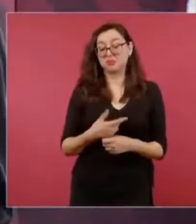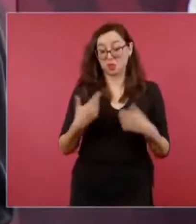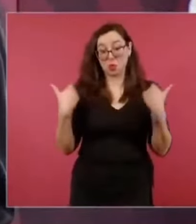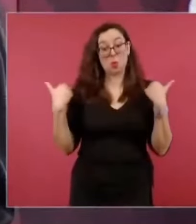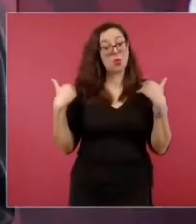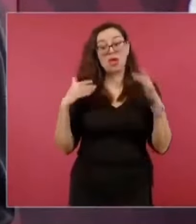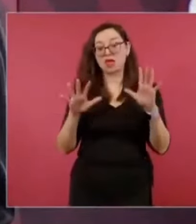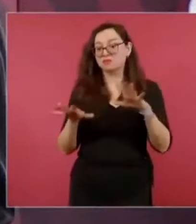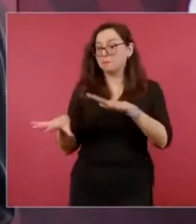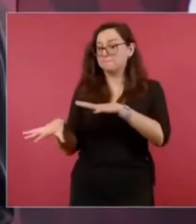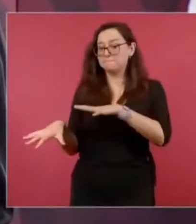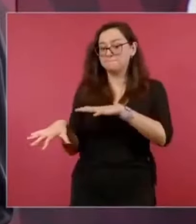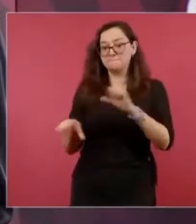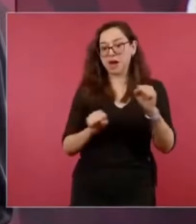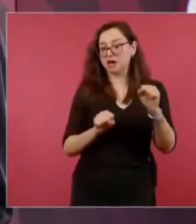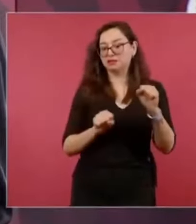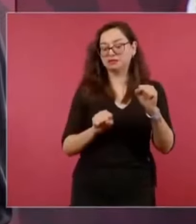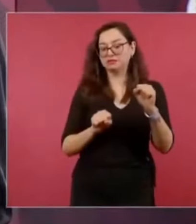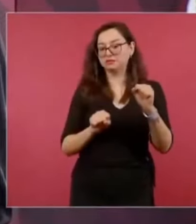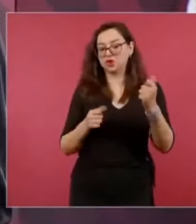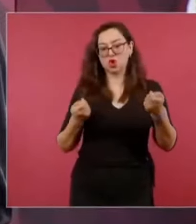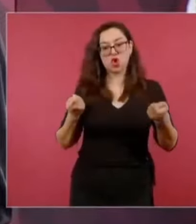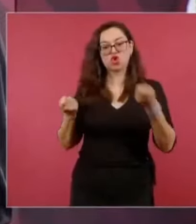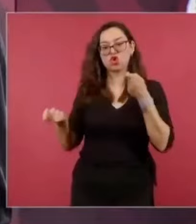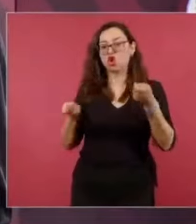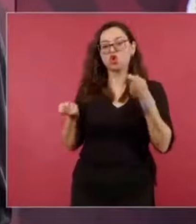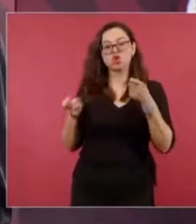desde el extranjero.